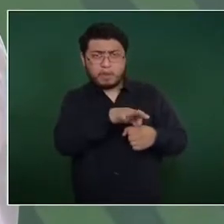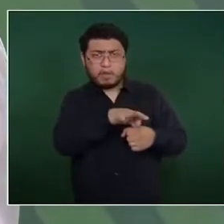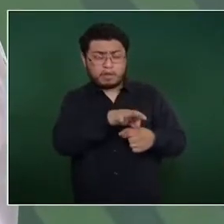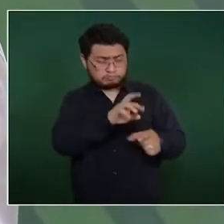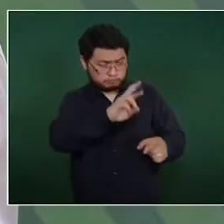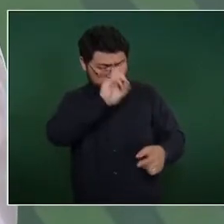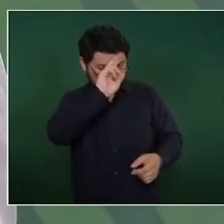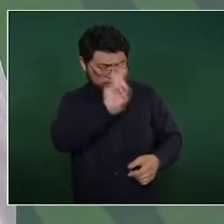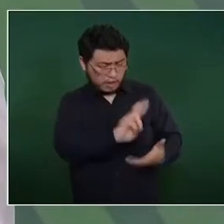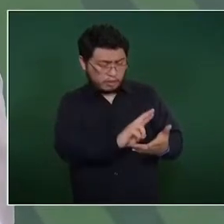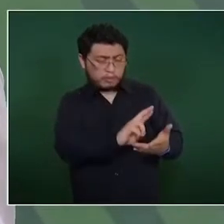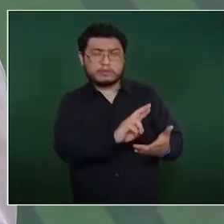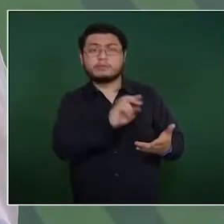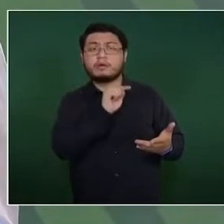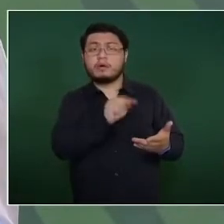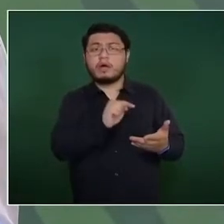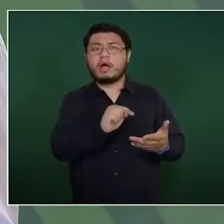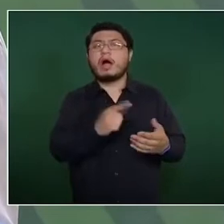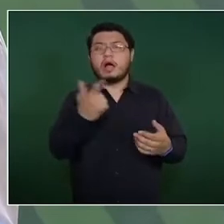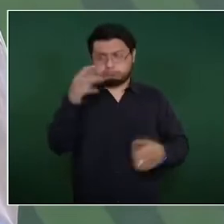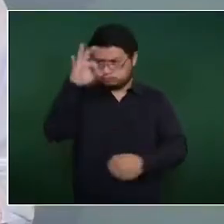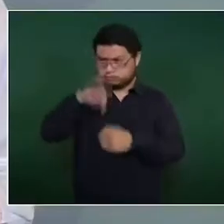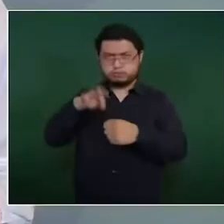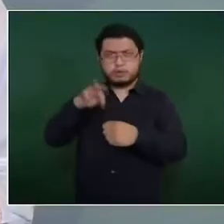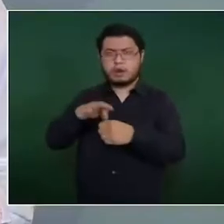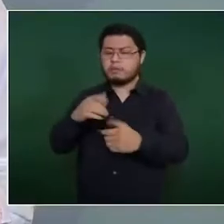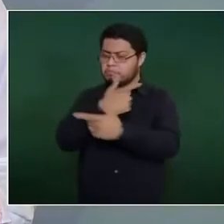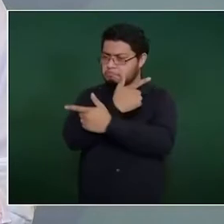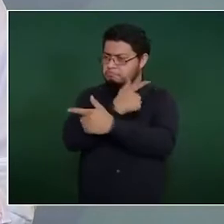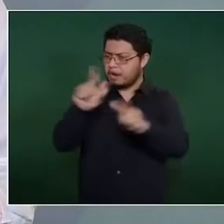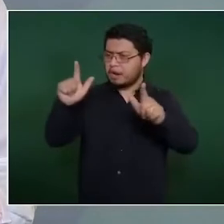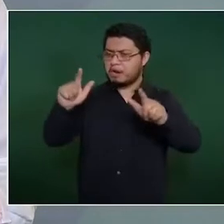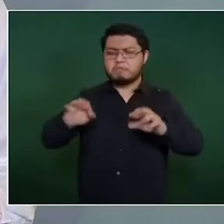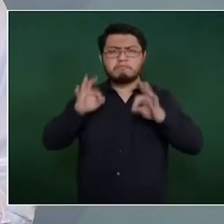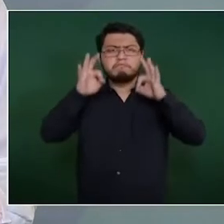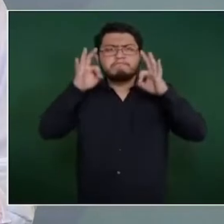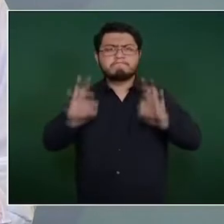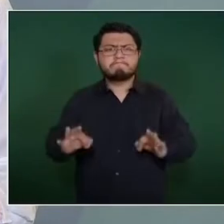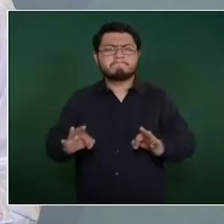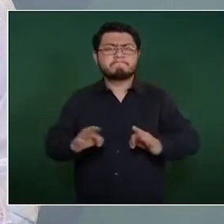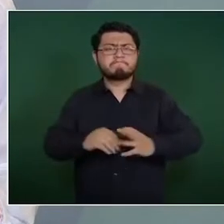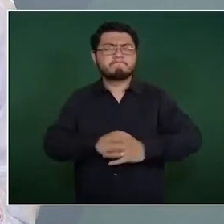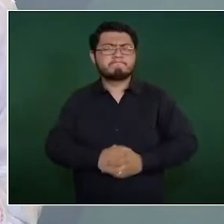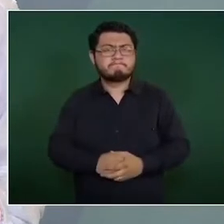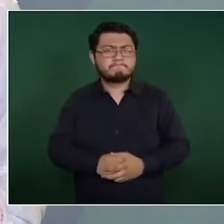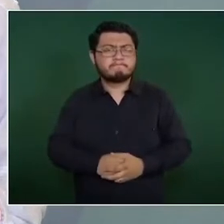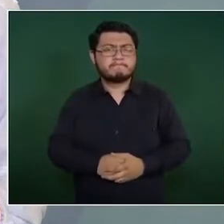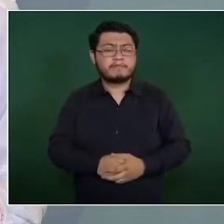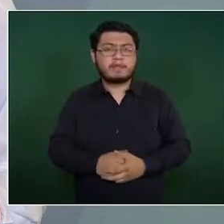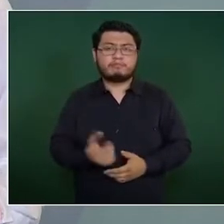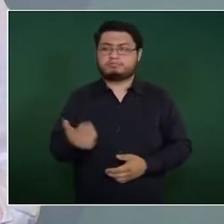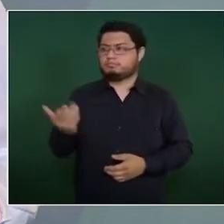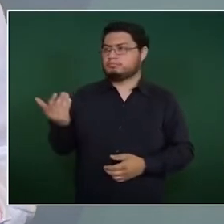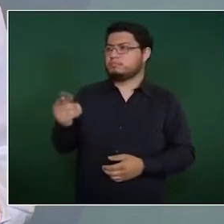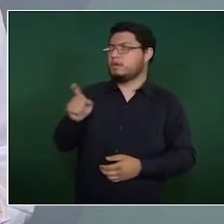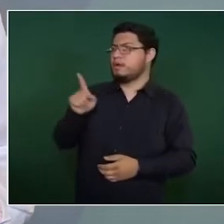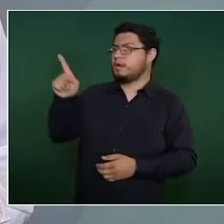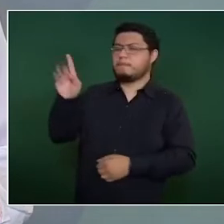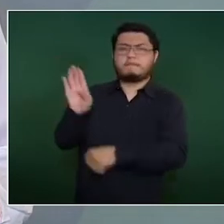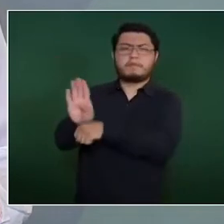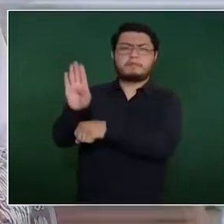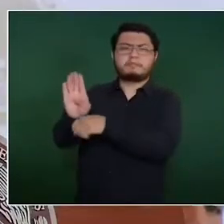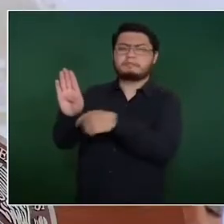elecciones limpias, libres, acaban de haber elecciones en Brasil.